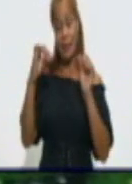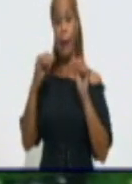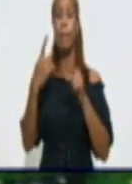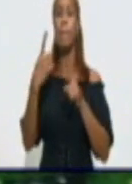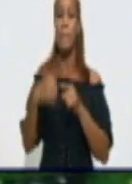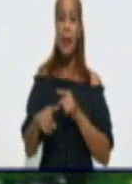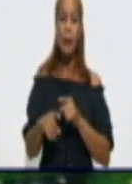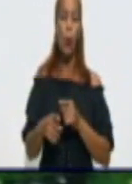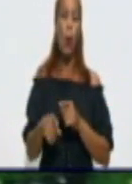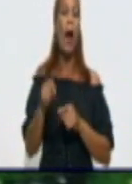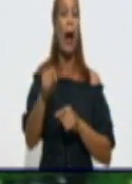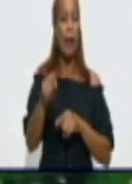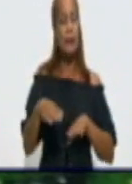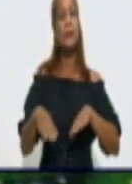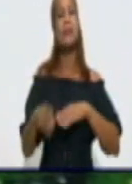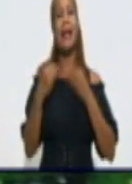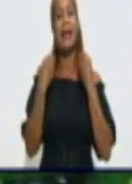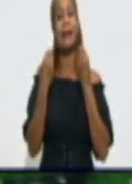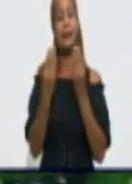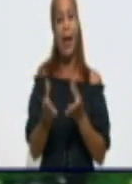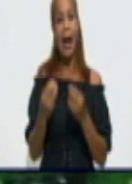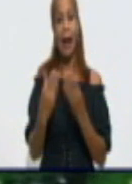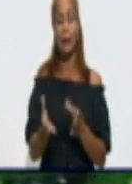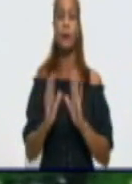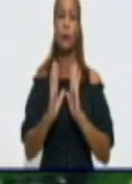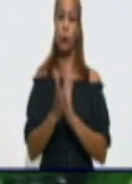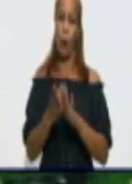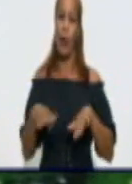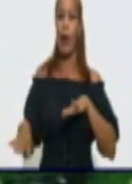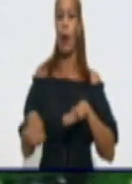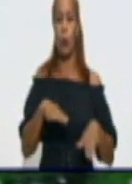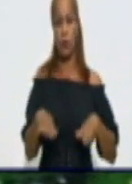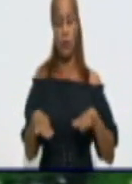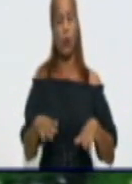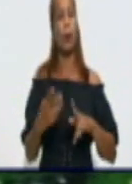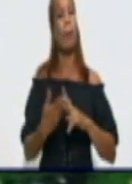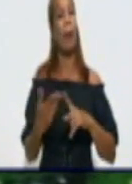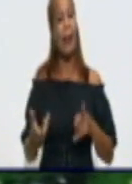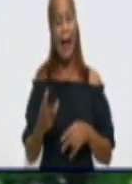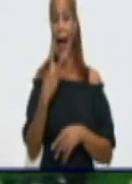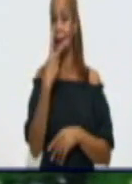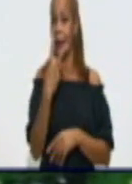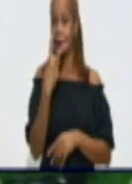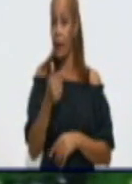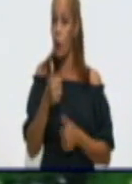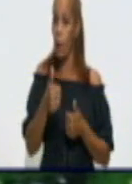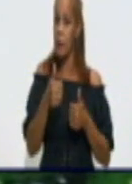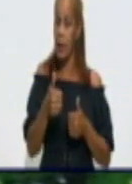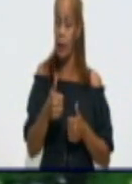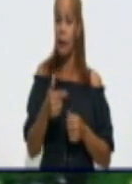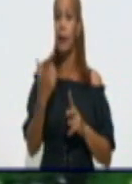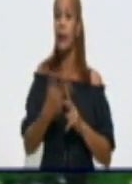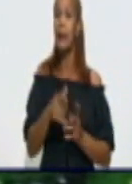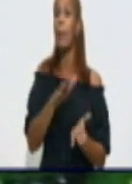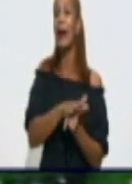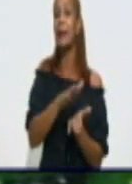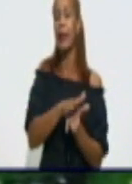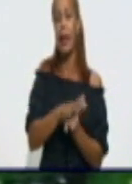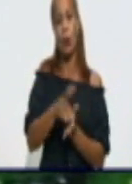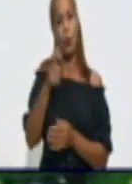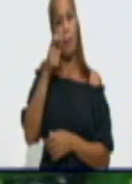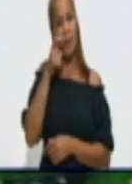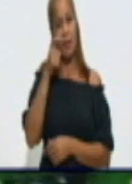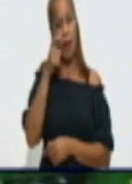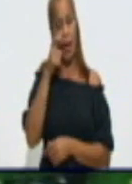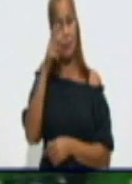mínimas indispensables para atenderlos y realizar allí la vigilancia epidemiológica.